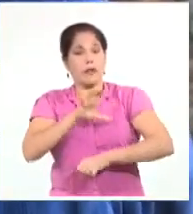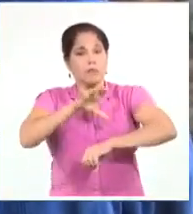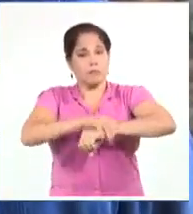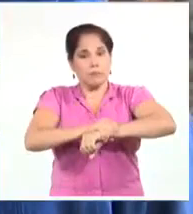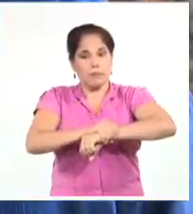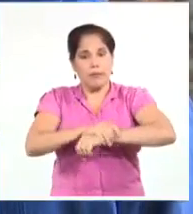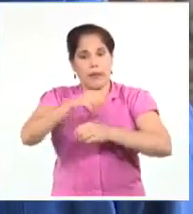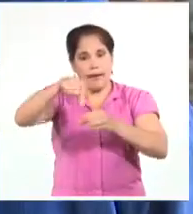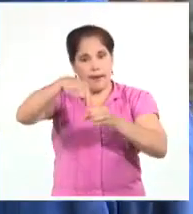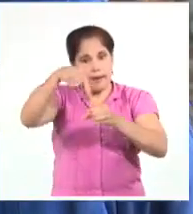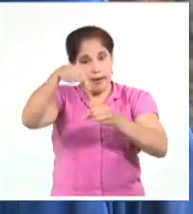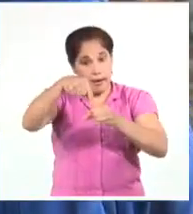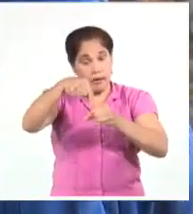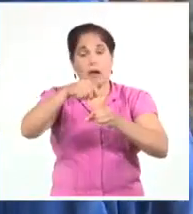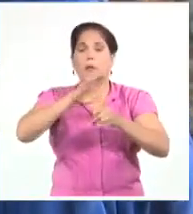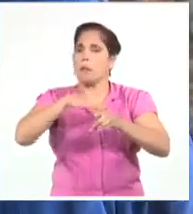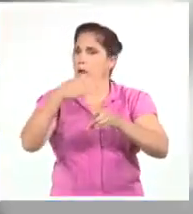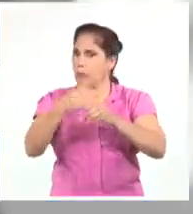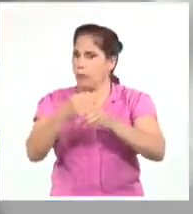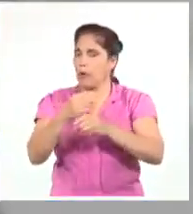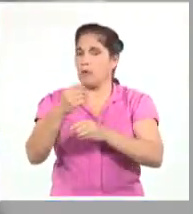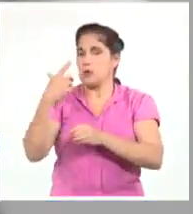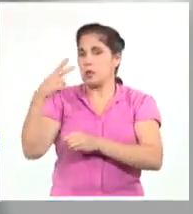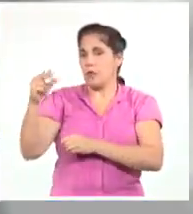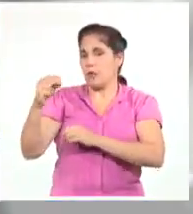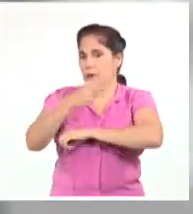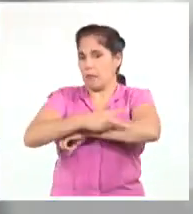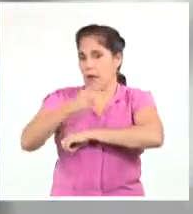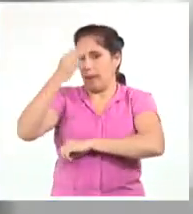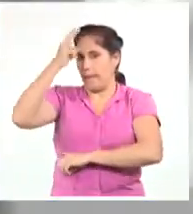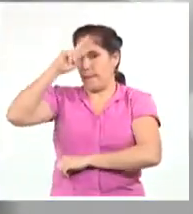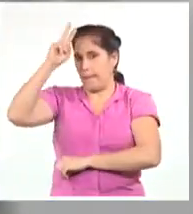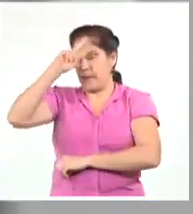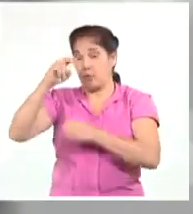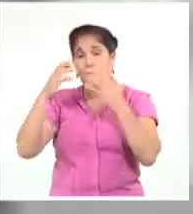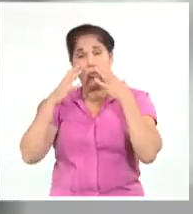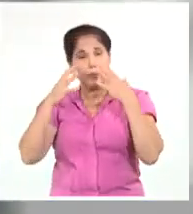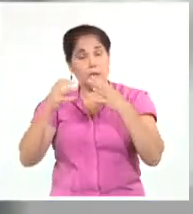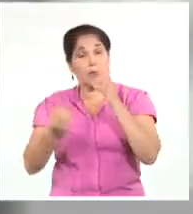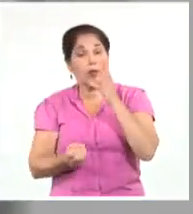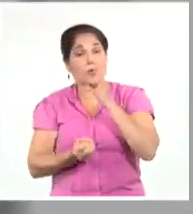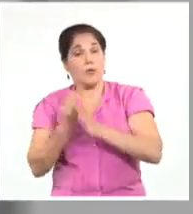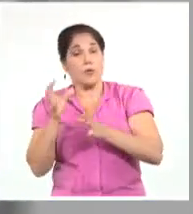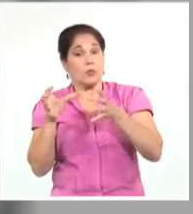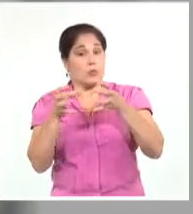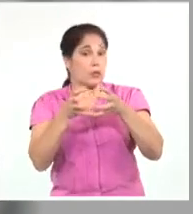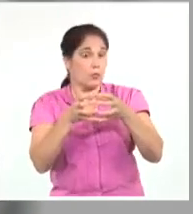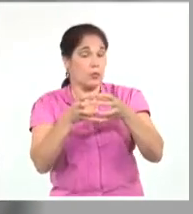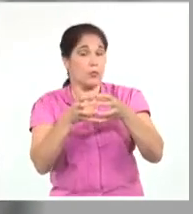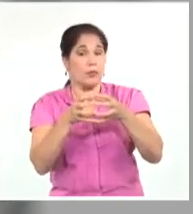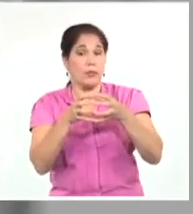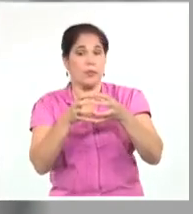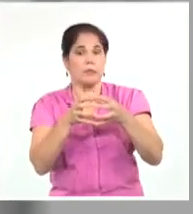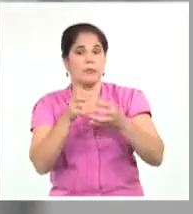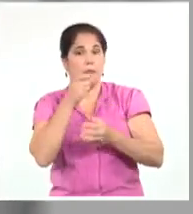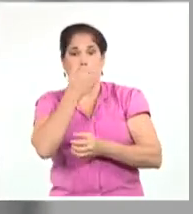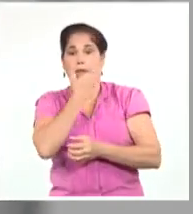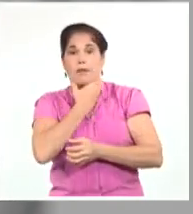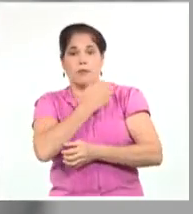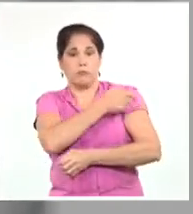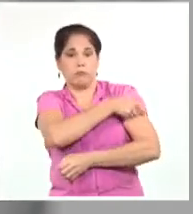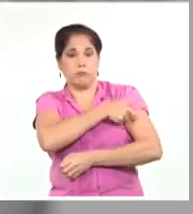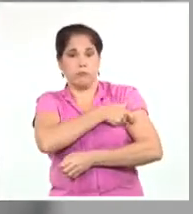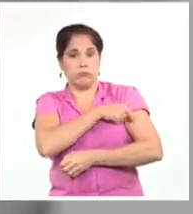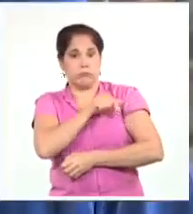Pino, después estuvo en el exilio en México, jugó un papel importante como fundador del ejército reverde y después de su caída en